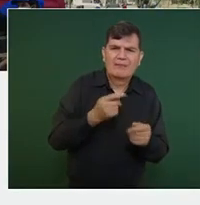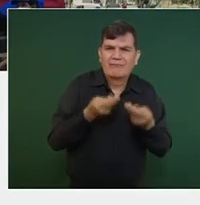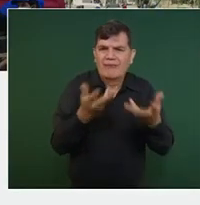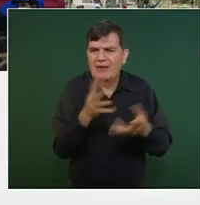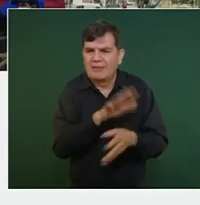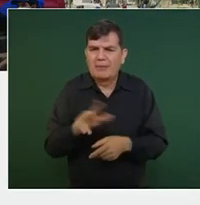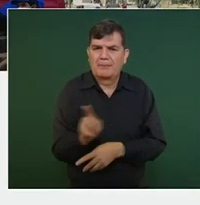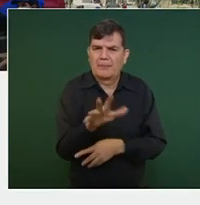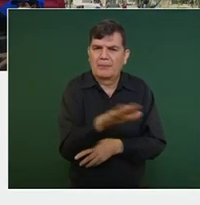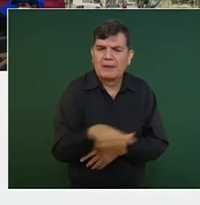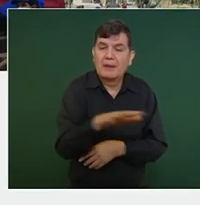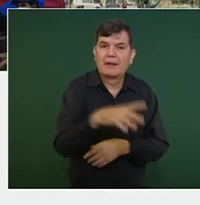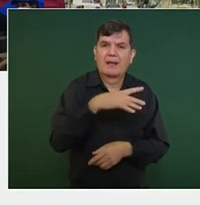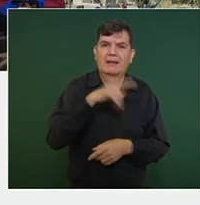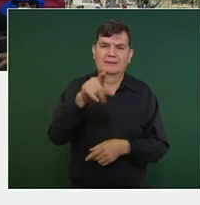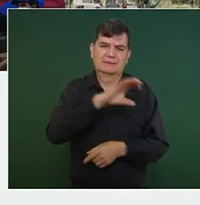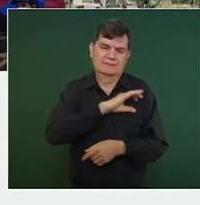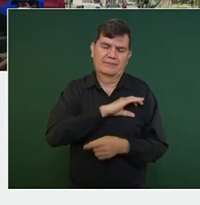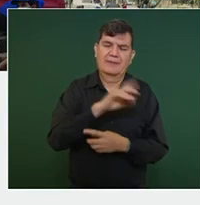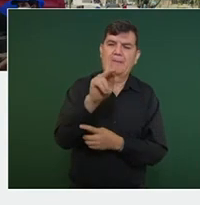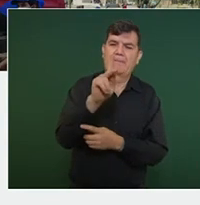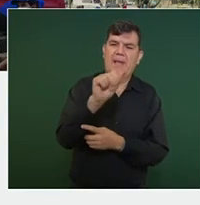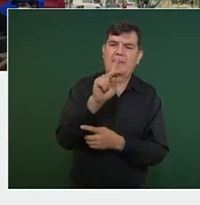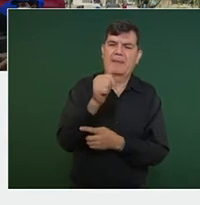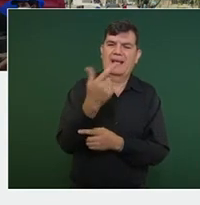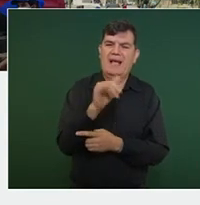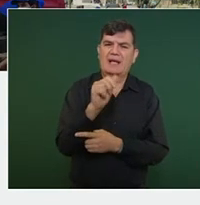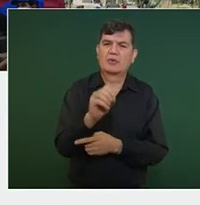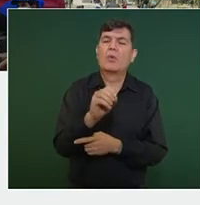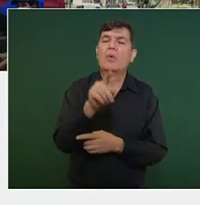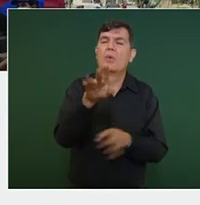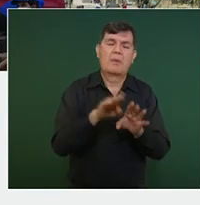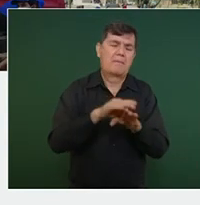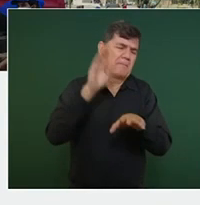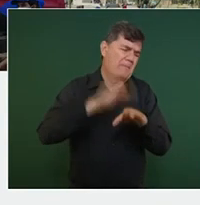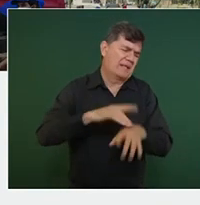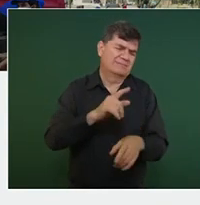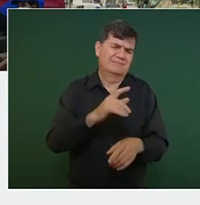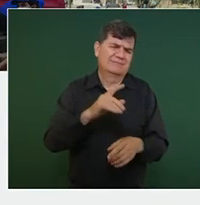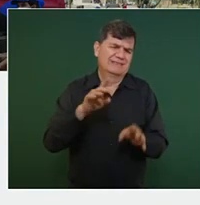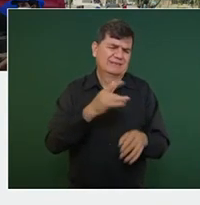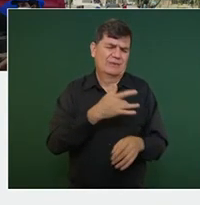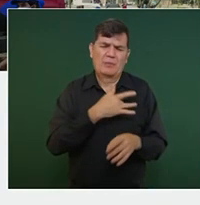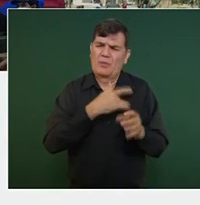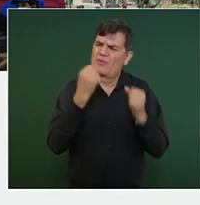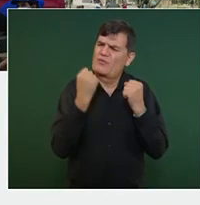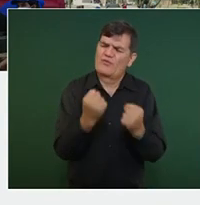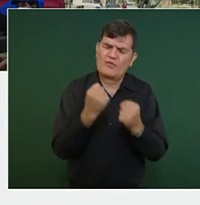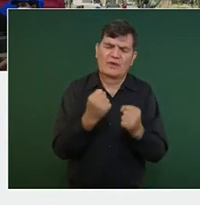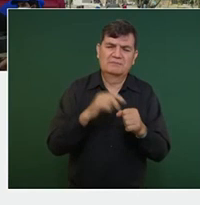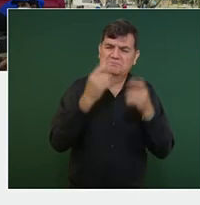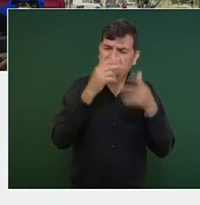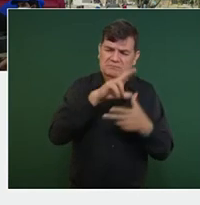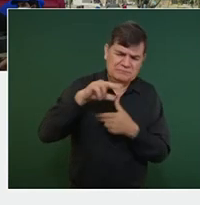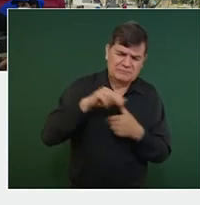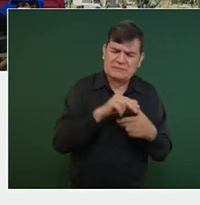Tenemos el caso de nuestro querido Parque Papagayo, que es nuestro pulmón icónico de Acapulco, que perdió